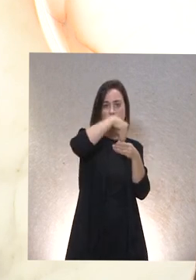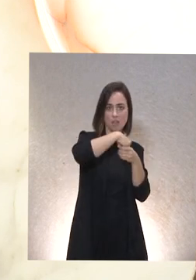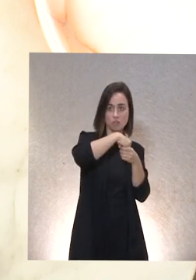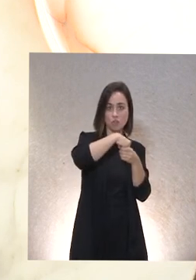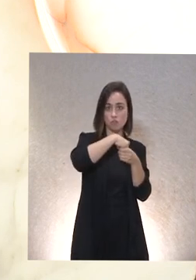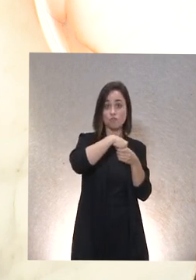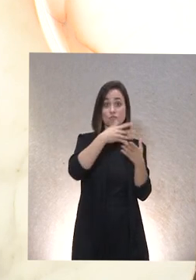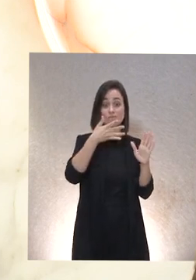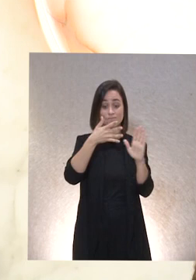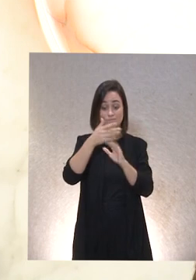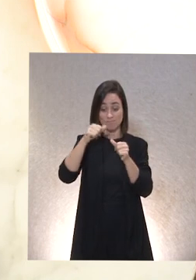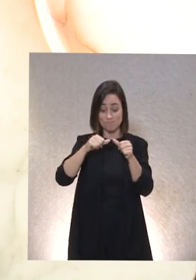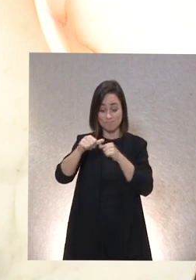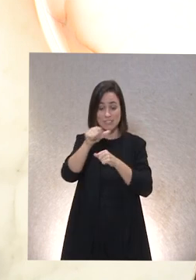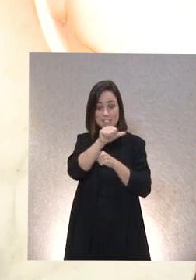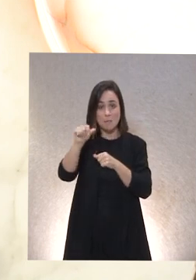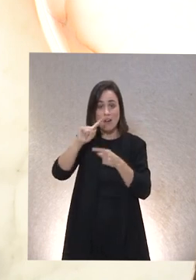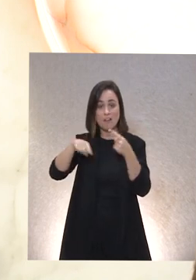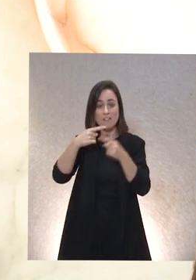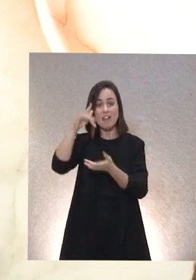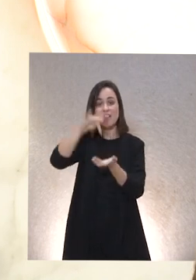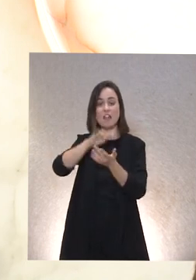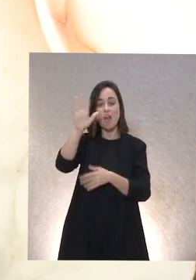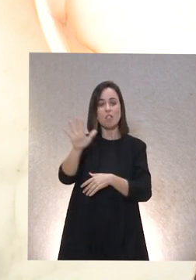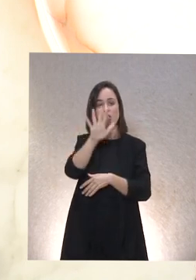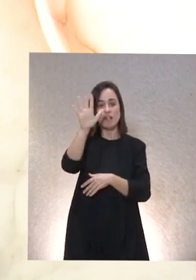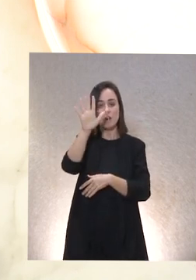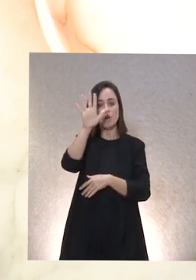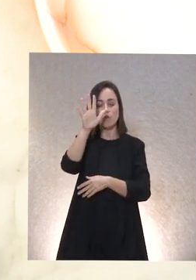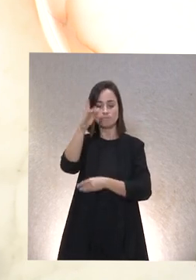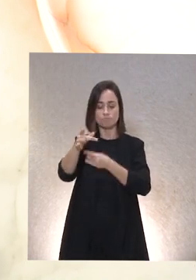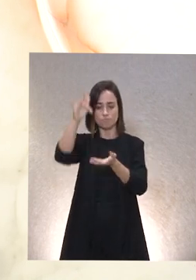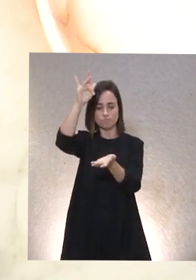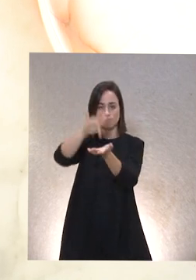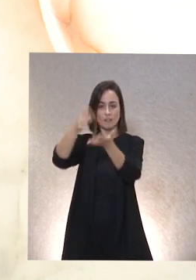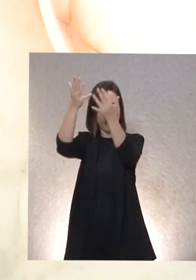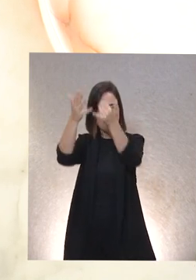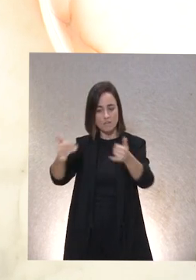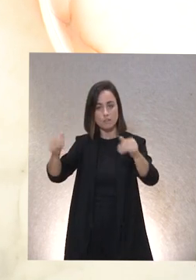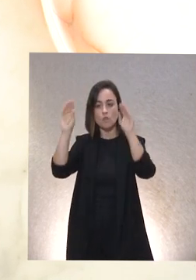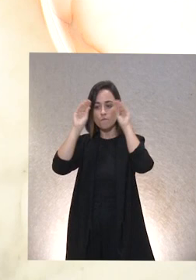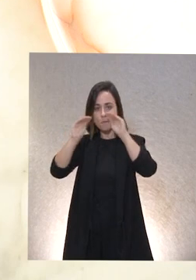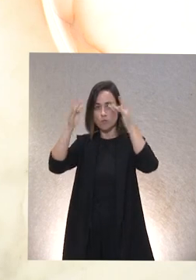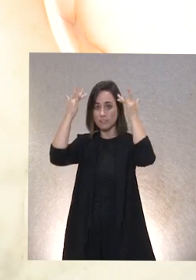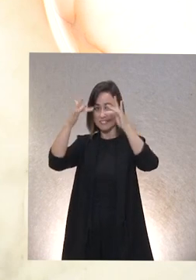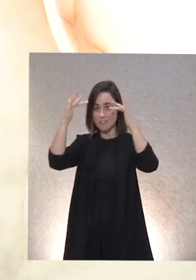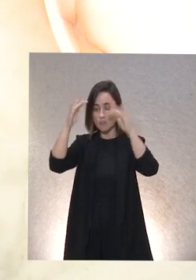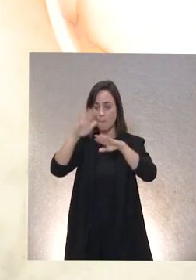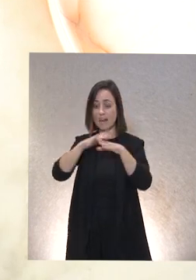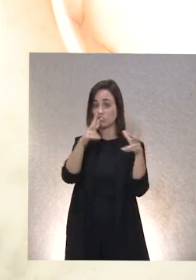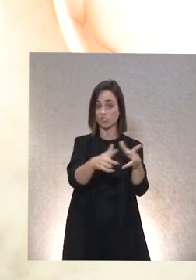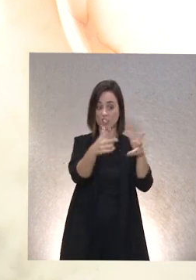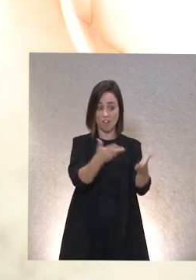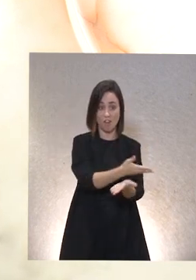precisamente la semana que viene el día 5 vamos a organizar un evento también formativo sensibilizador para el resto de la